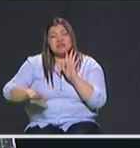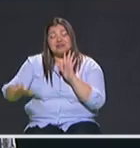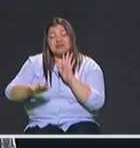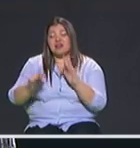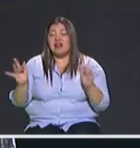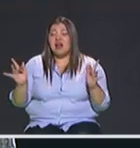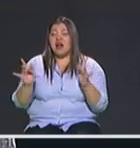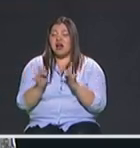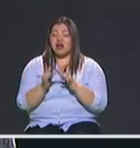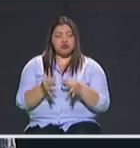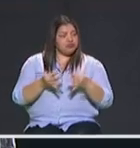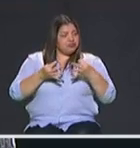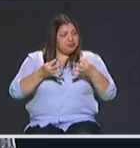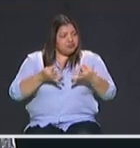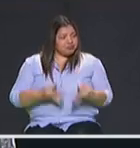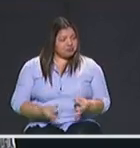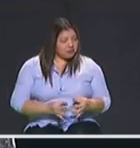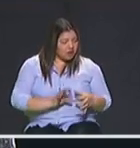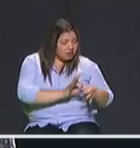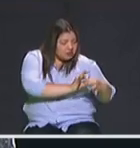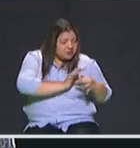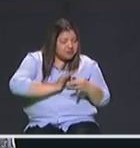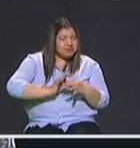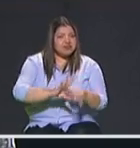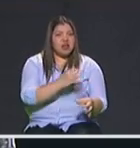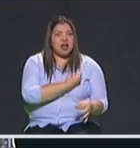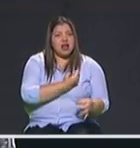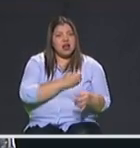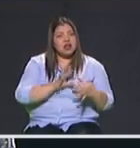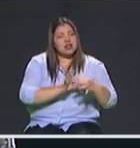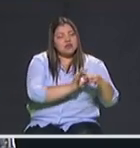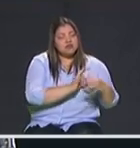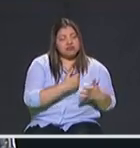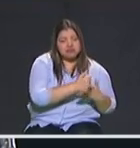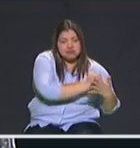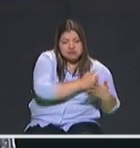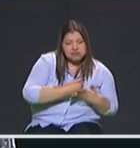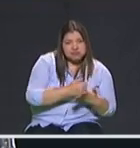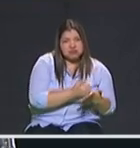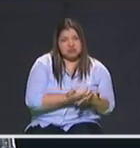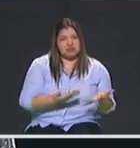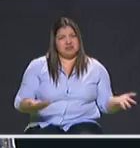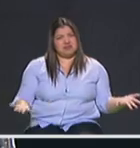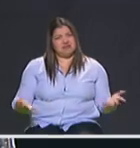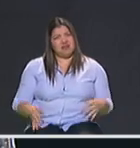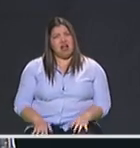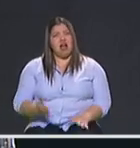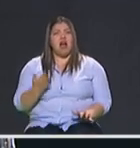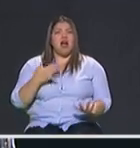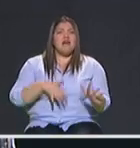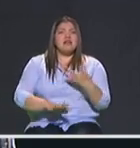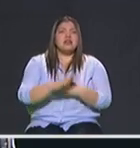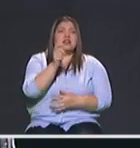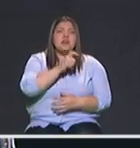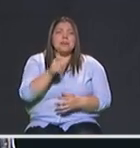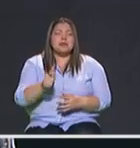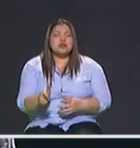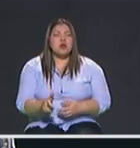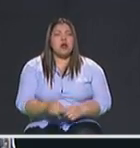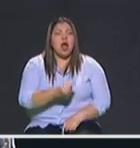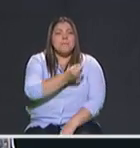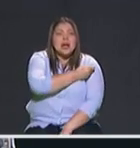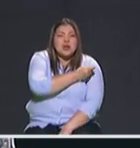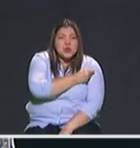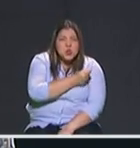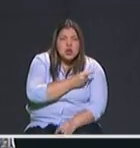que tienen que ayudar a alcaldes del área. Uno se pregunta muchas veces ¿por qué tanta extorsión y tanto microtráfico en el centro de la